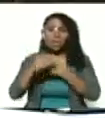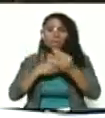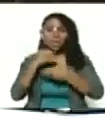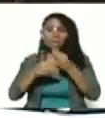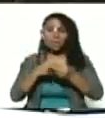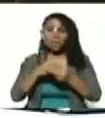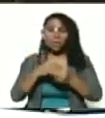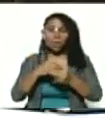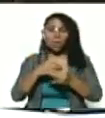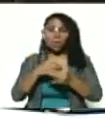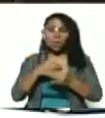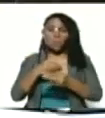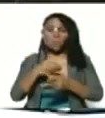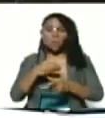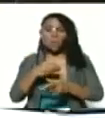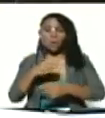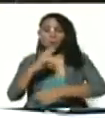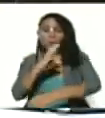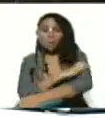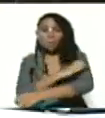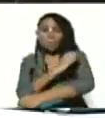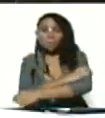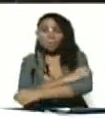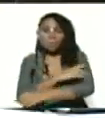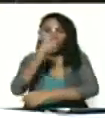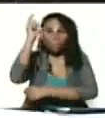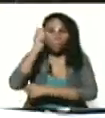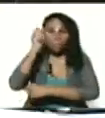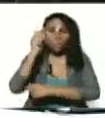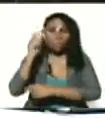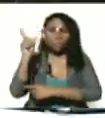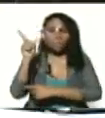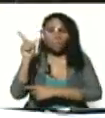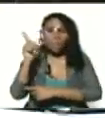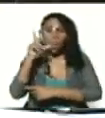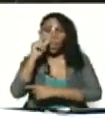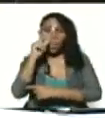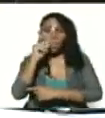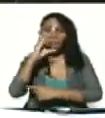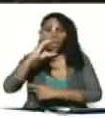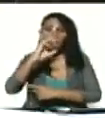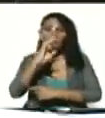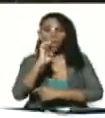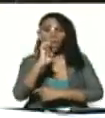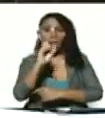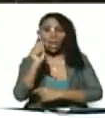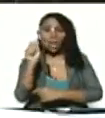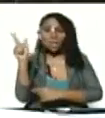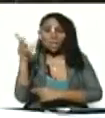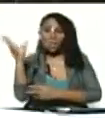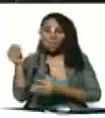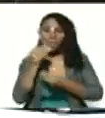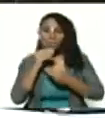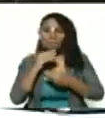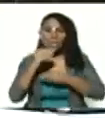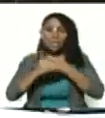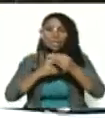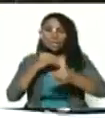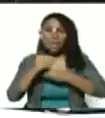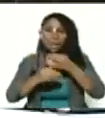opositor jose gregorio correa de acción democrática yo le tomé la denuncia y actuamos